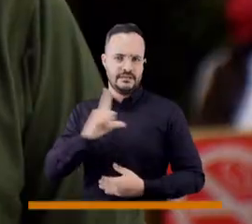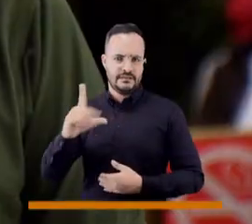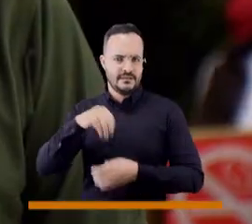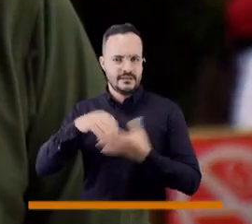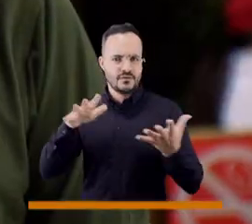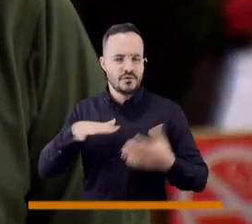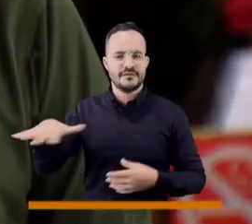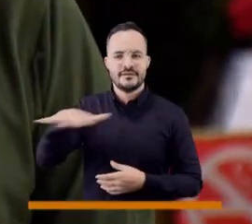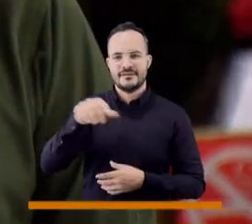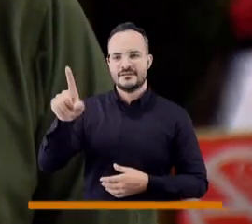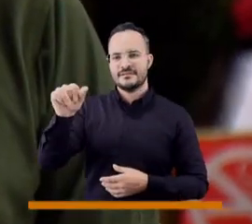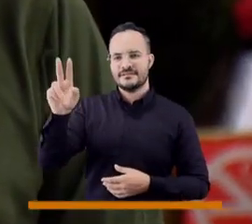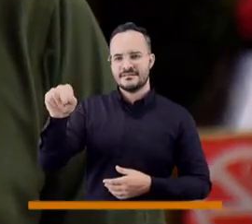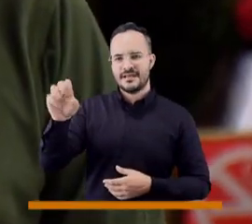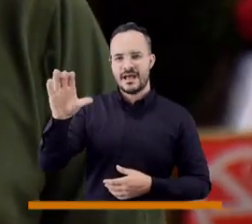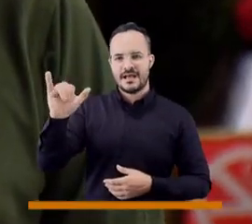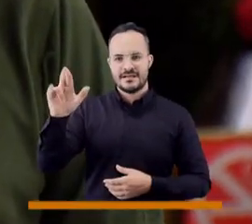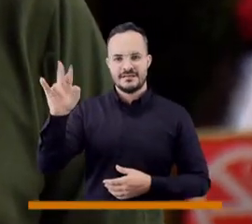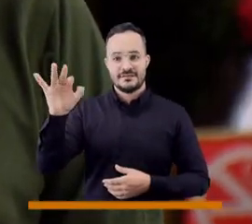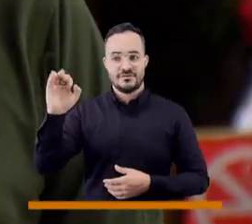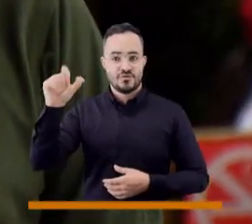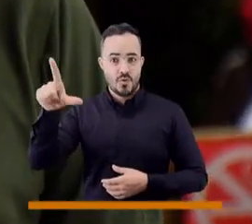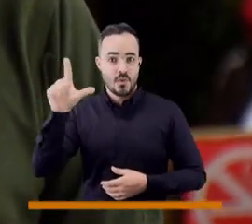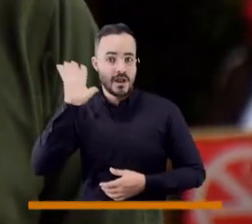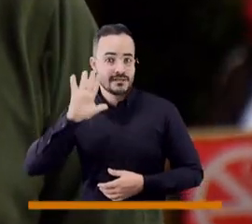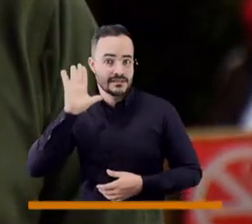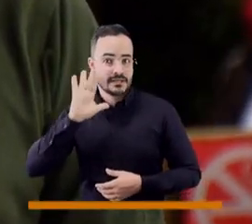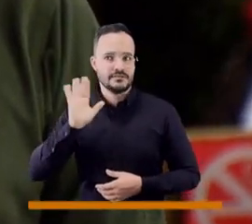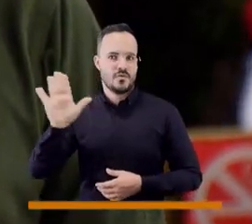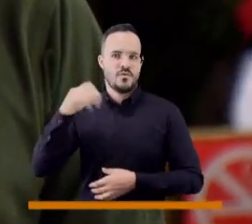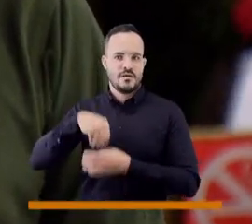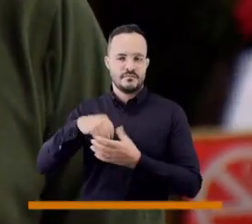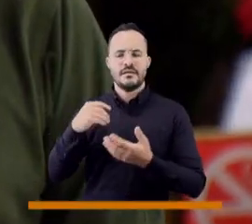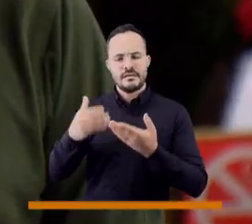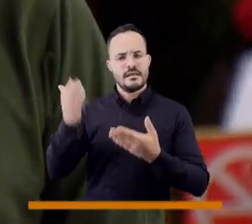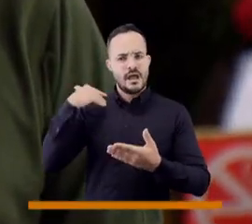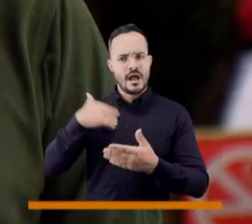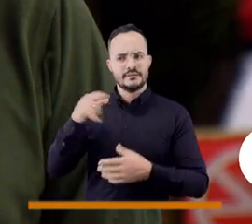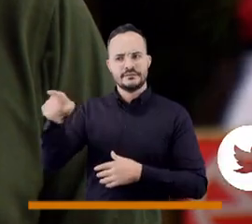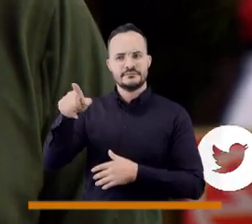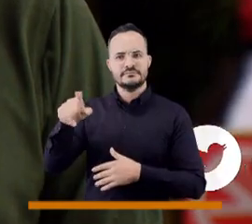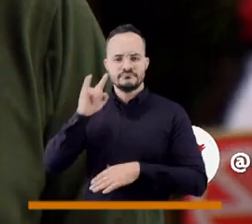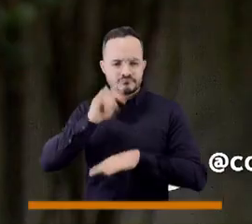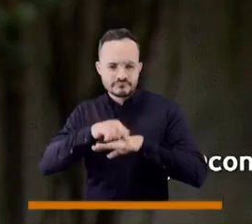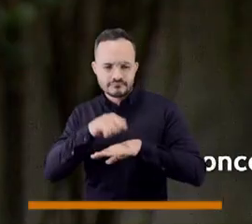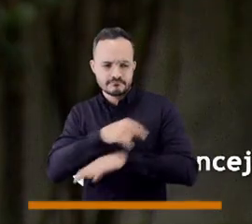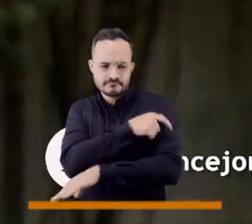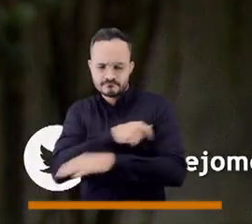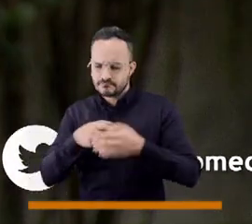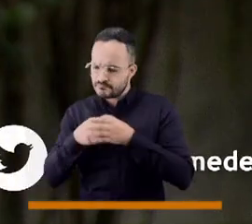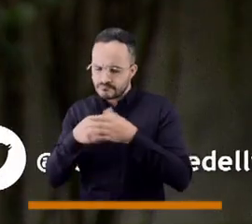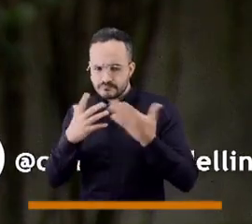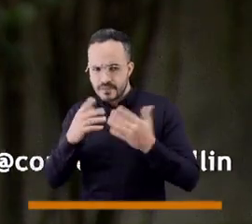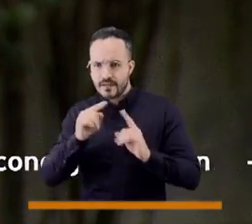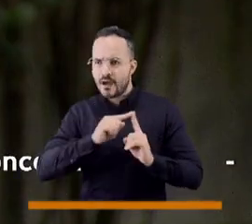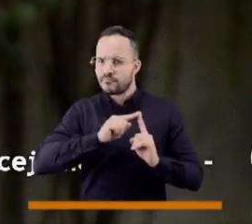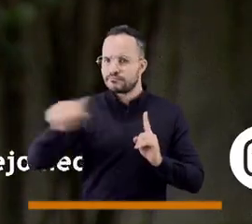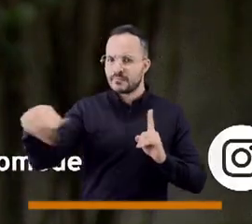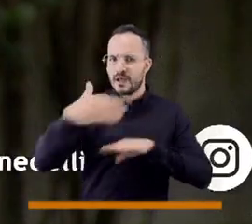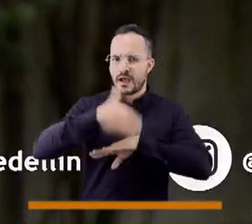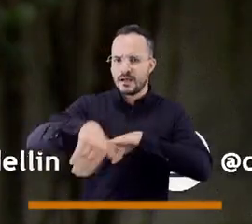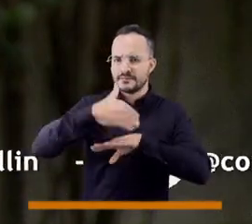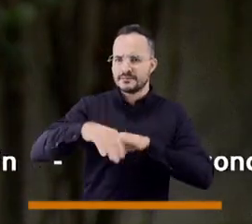Cristóbal, y además también parte de la veduría ciudadana de la antigua vía al mar, que desde el año